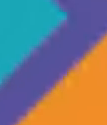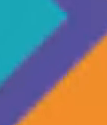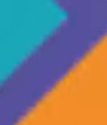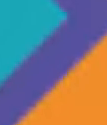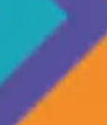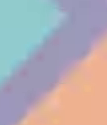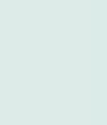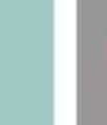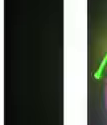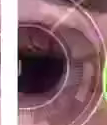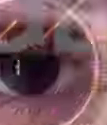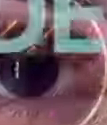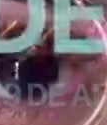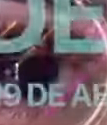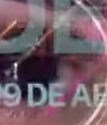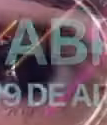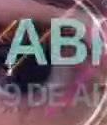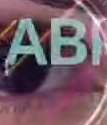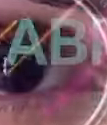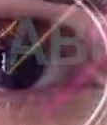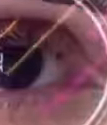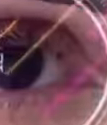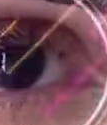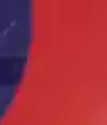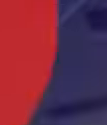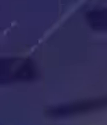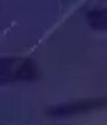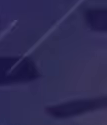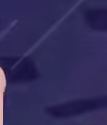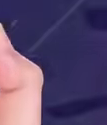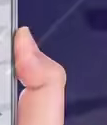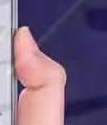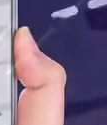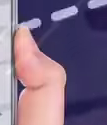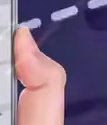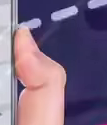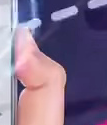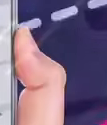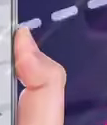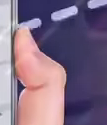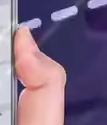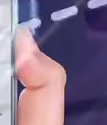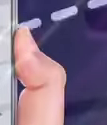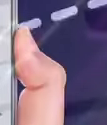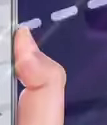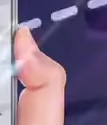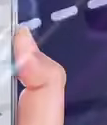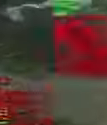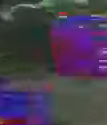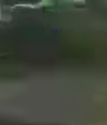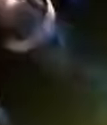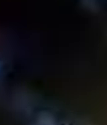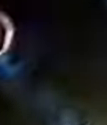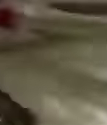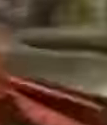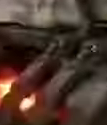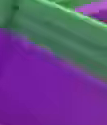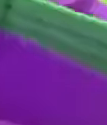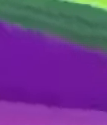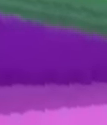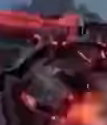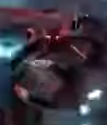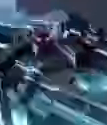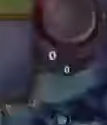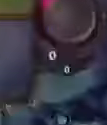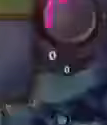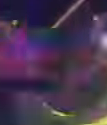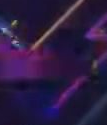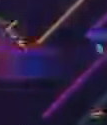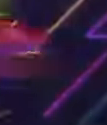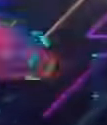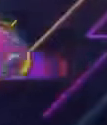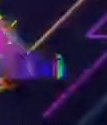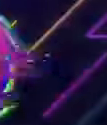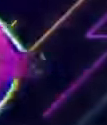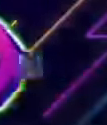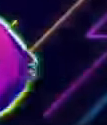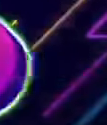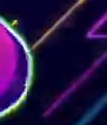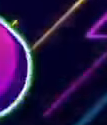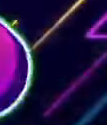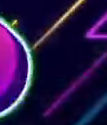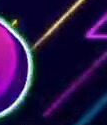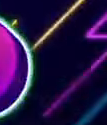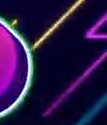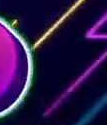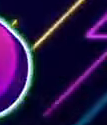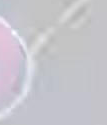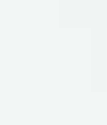cantante. Y los martes y jueves, Mirta Ibañez sorprende con lo mejor de la tecnología y el mundo gamer. Todo